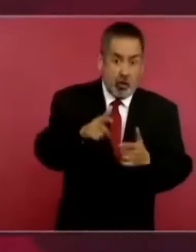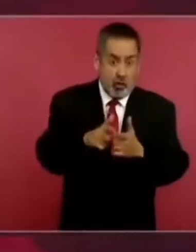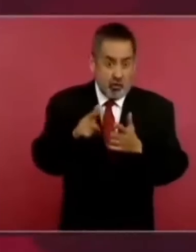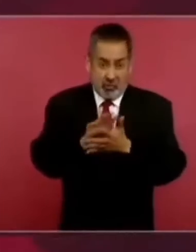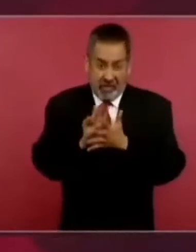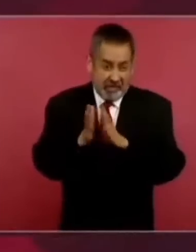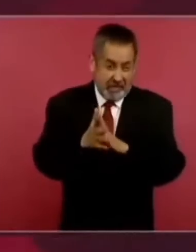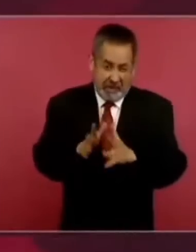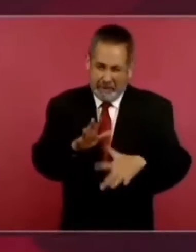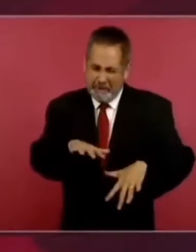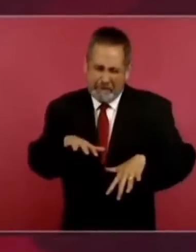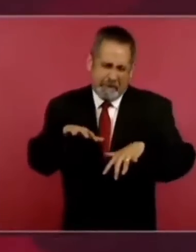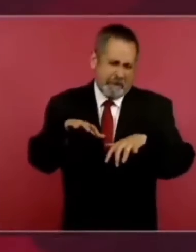completa,